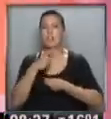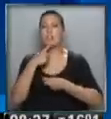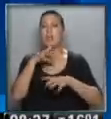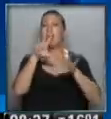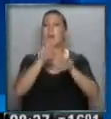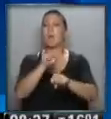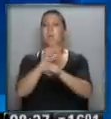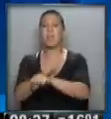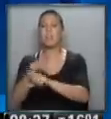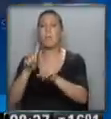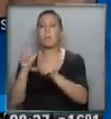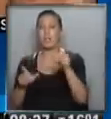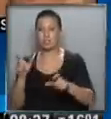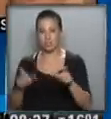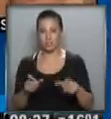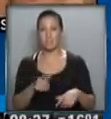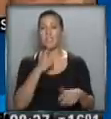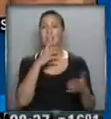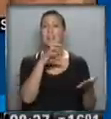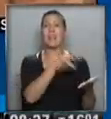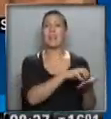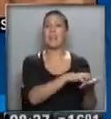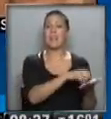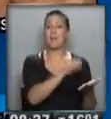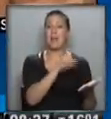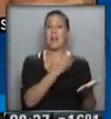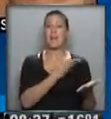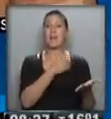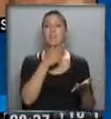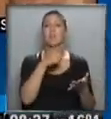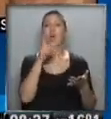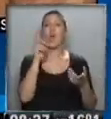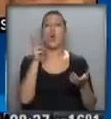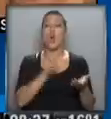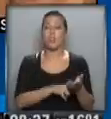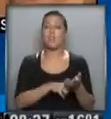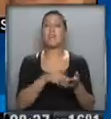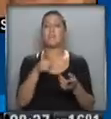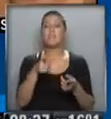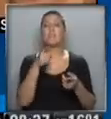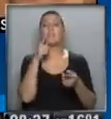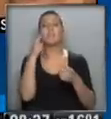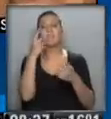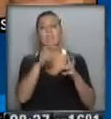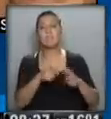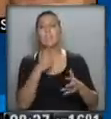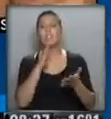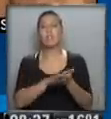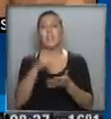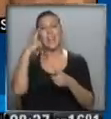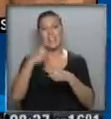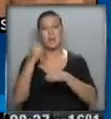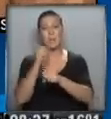La Cámara Federal Rosarina ordenó reabrir la causa por el asesinato de la ex detenida Silvia Zupo. La mujer,